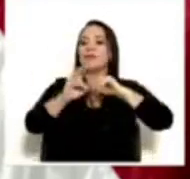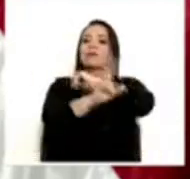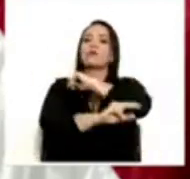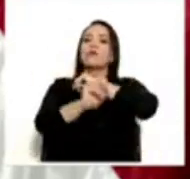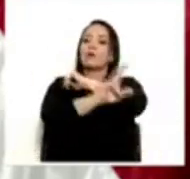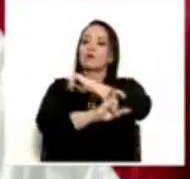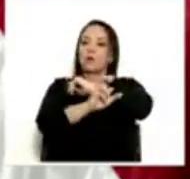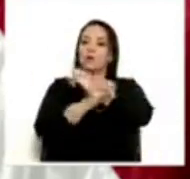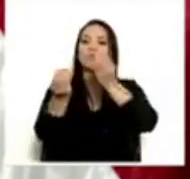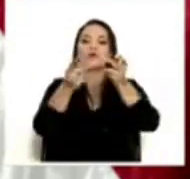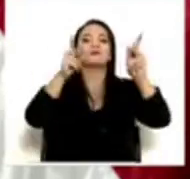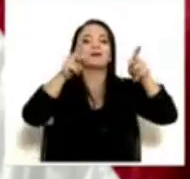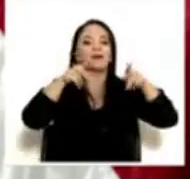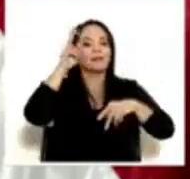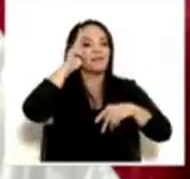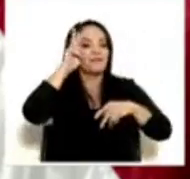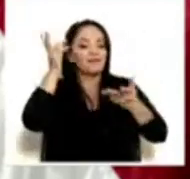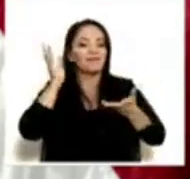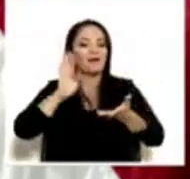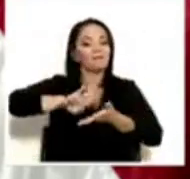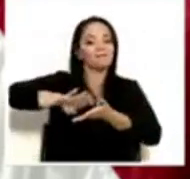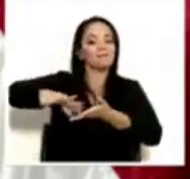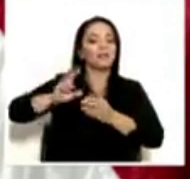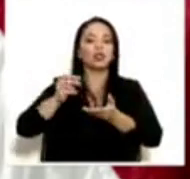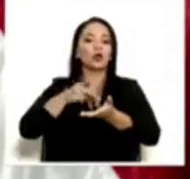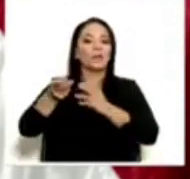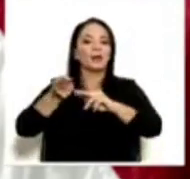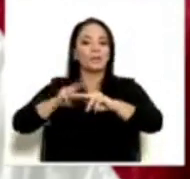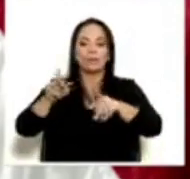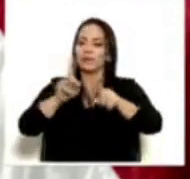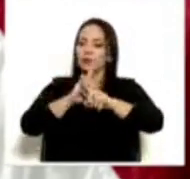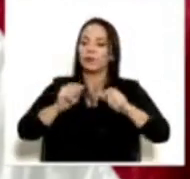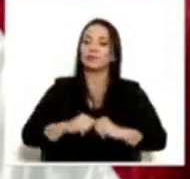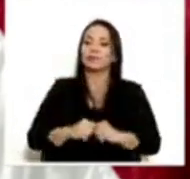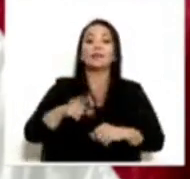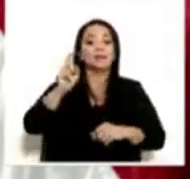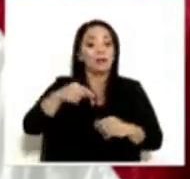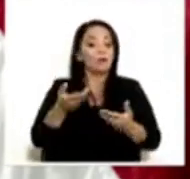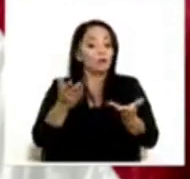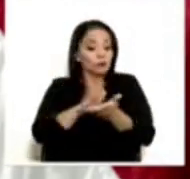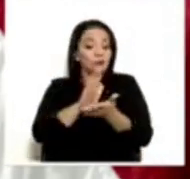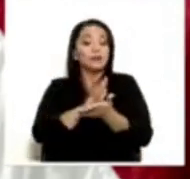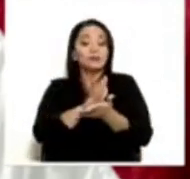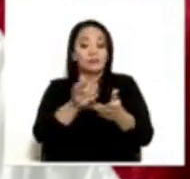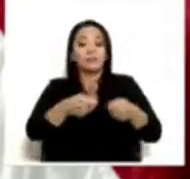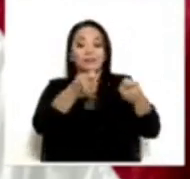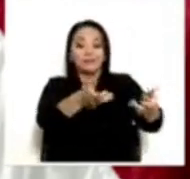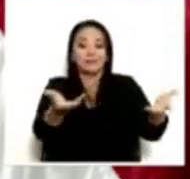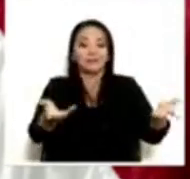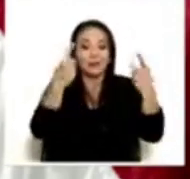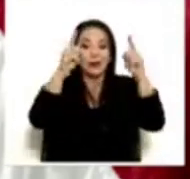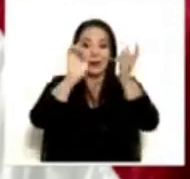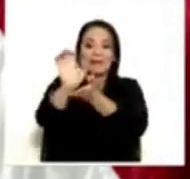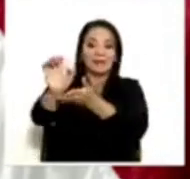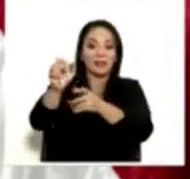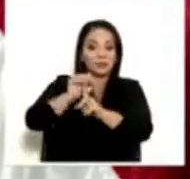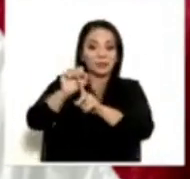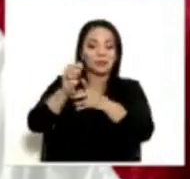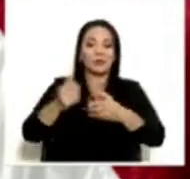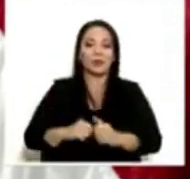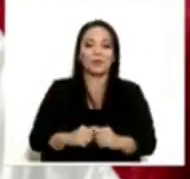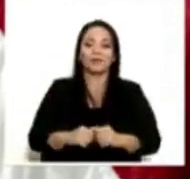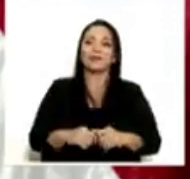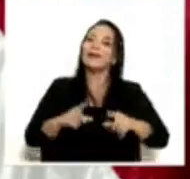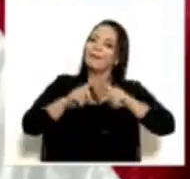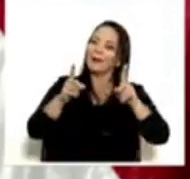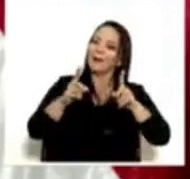plata a tanta gente a través de evasión. Bueno, hay que crear los instrumentos para evitar eso. Pero todos los que dicen, me